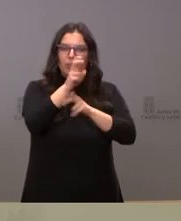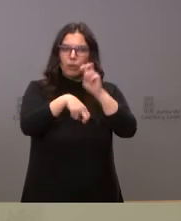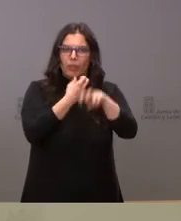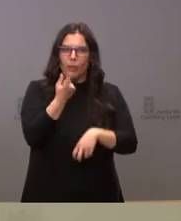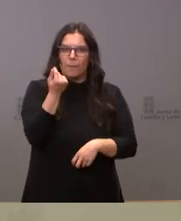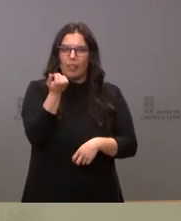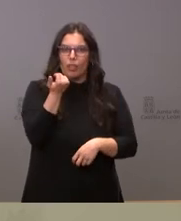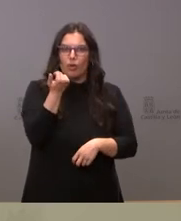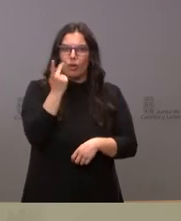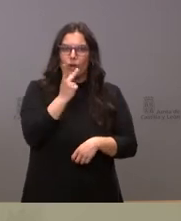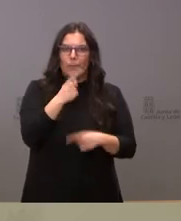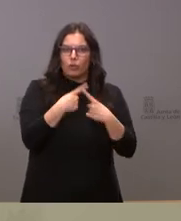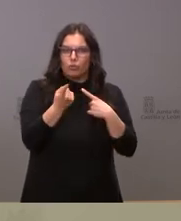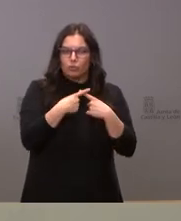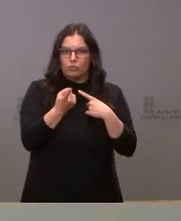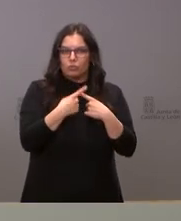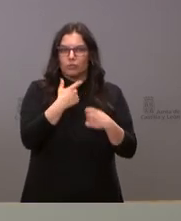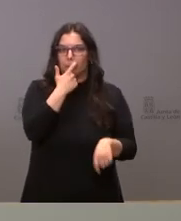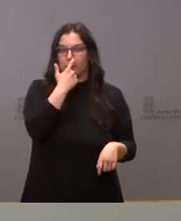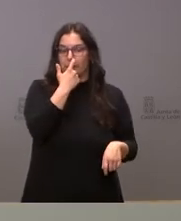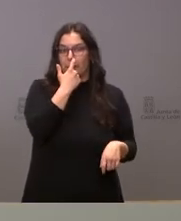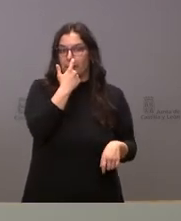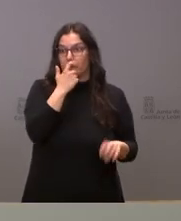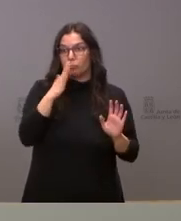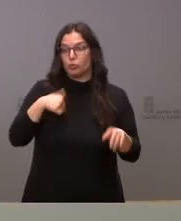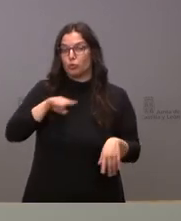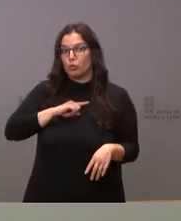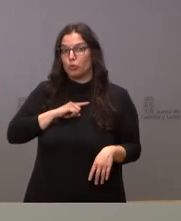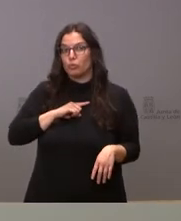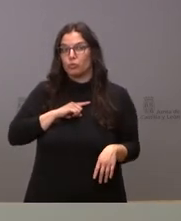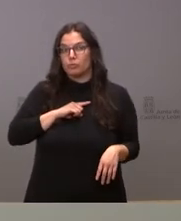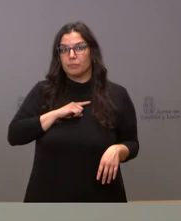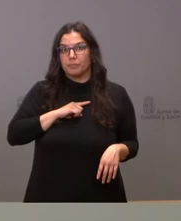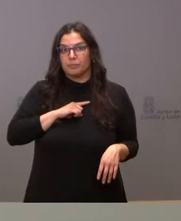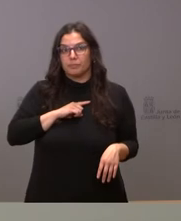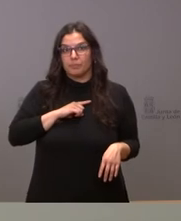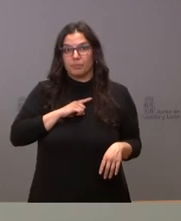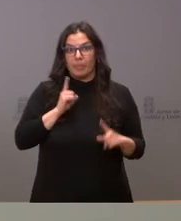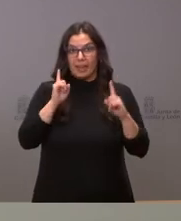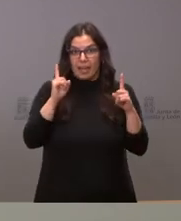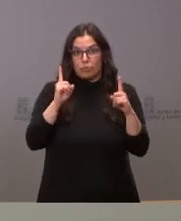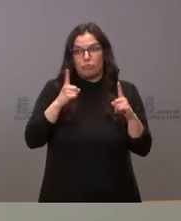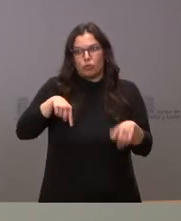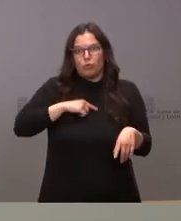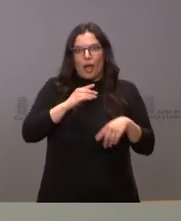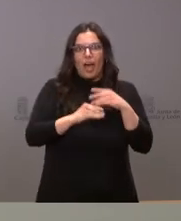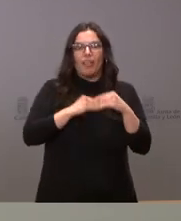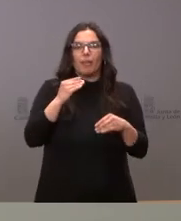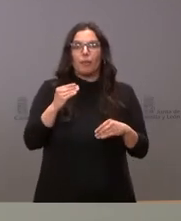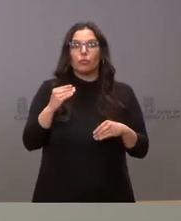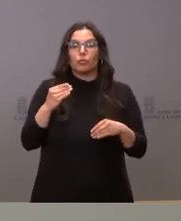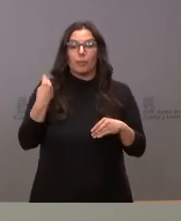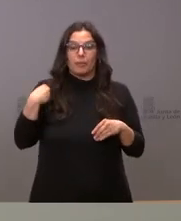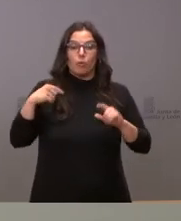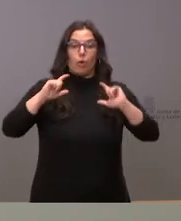de que entre en funcionamiento la actualización Bueno, nosotros lo que procede en este caso y es lo que haremos es a través de las